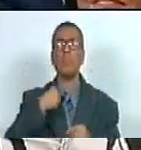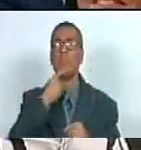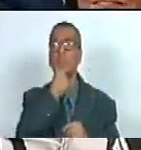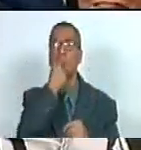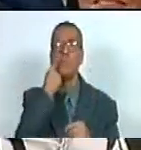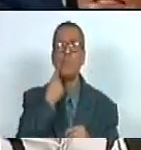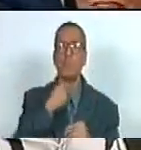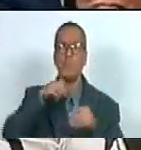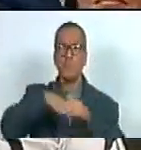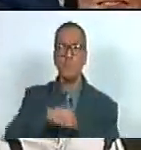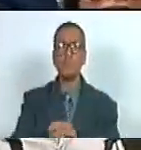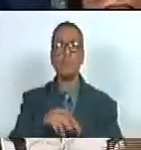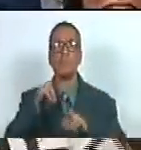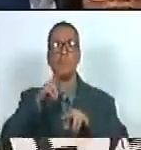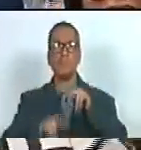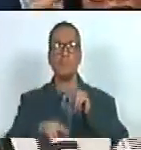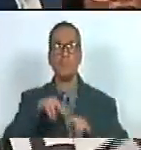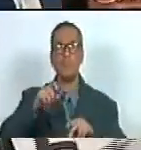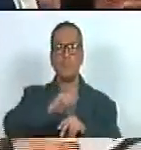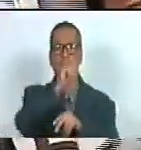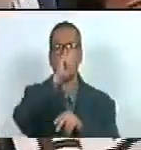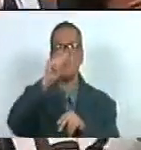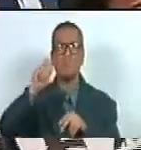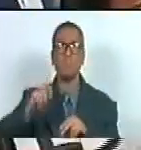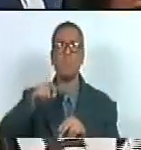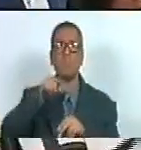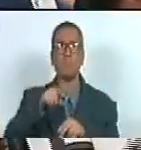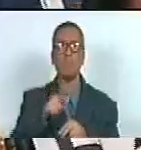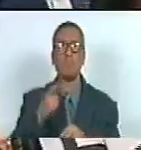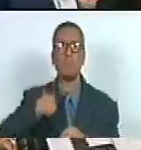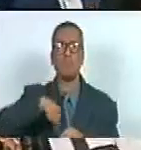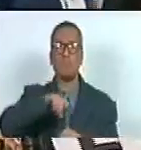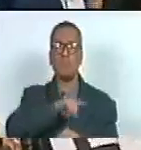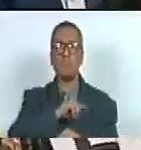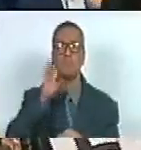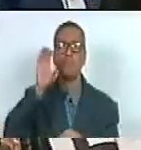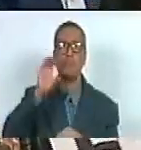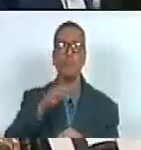hermosas creaciones artísticas que están en nuestro país